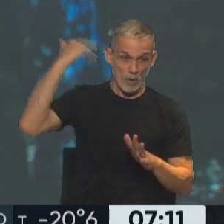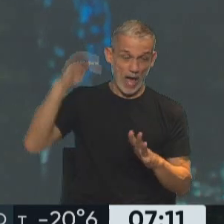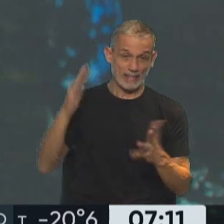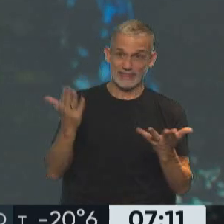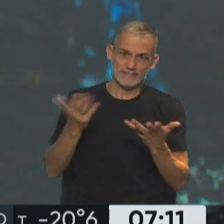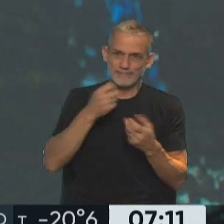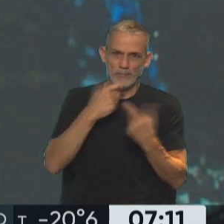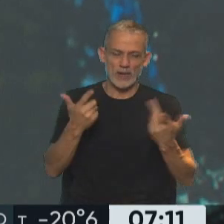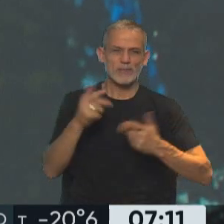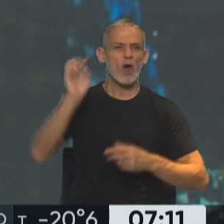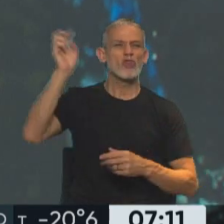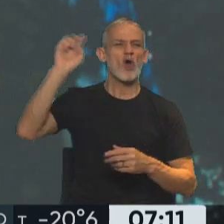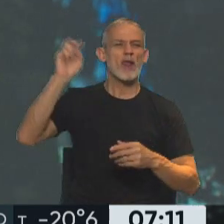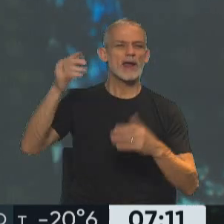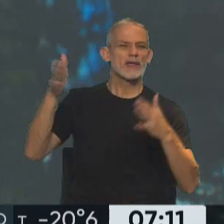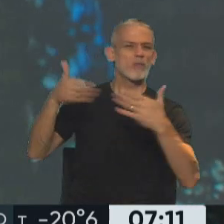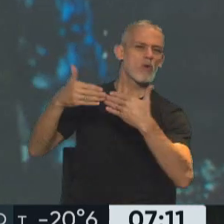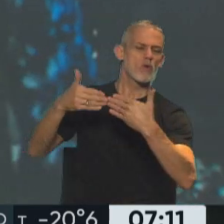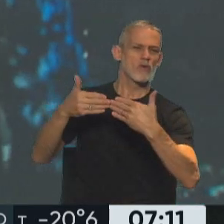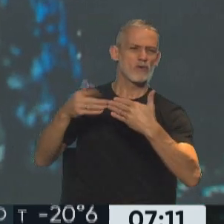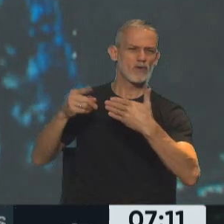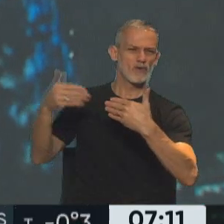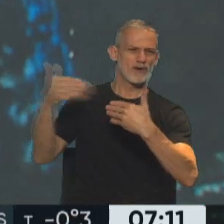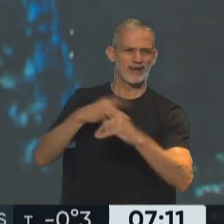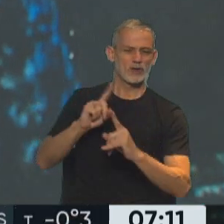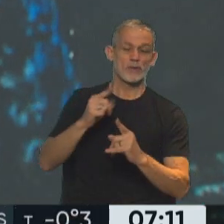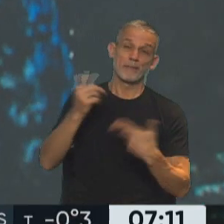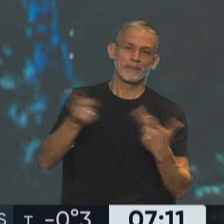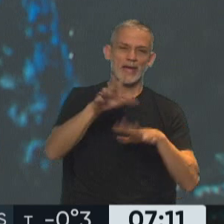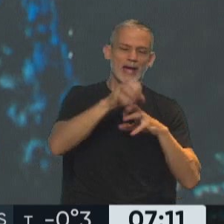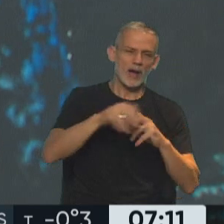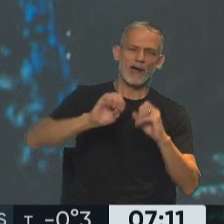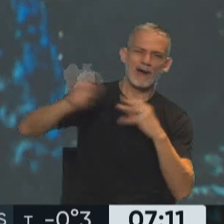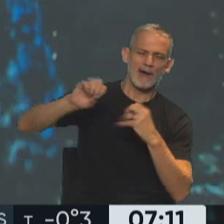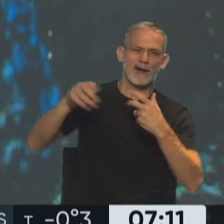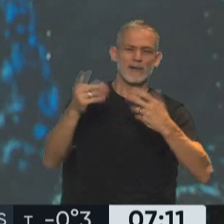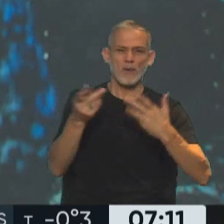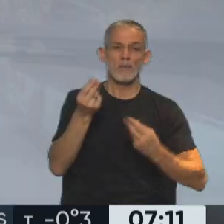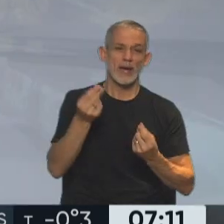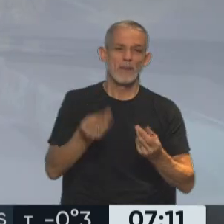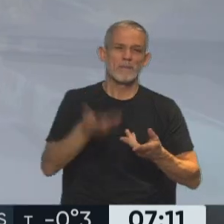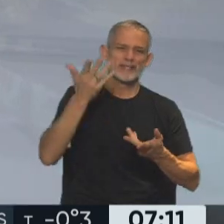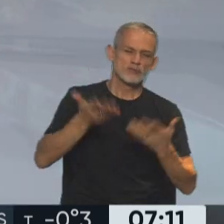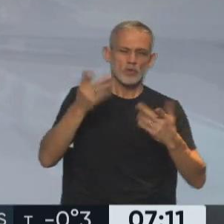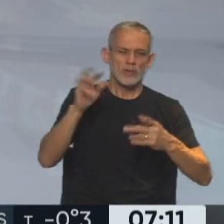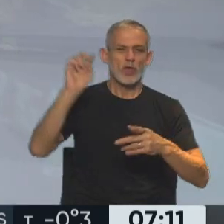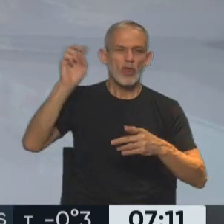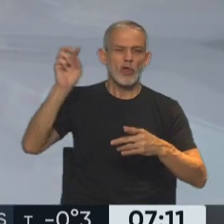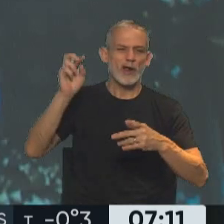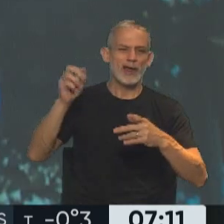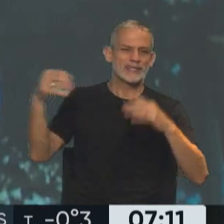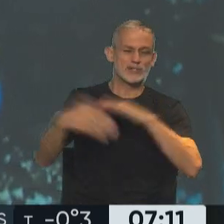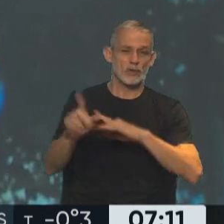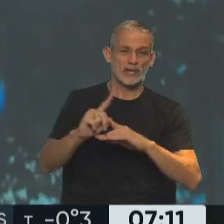entraban dólares a la Argentina de la soja, porque se especulaba con que el precio de la soja podía subir más a nivel internacional.